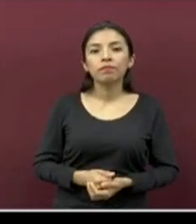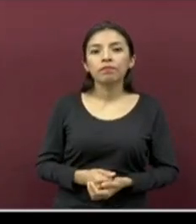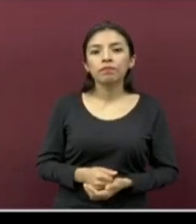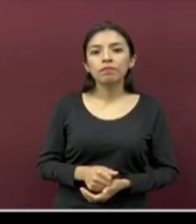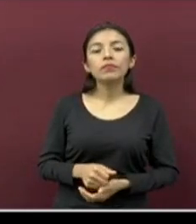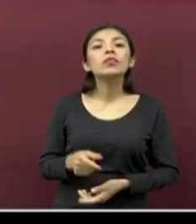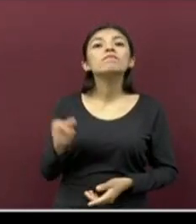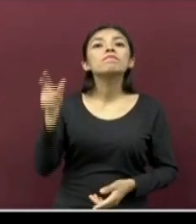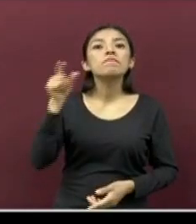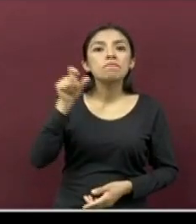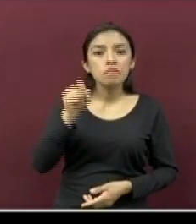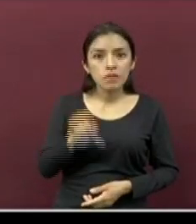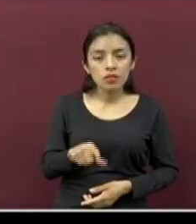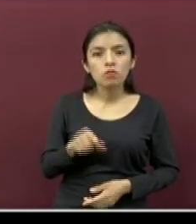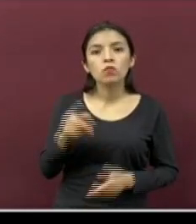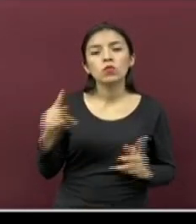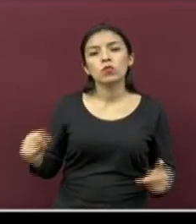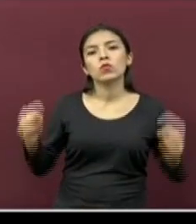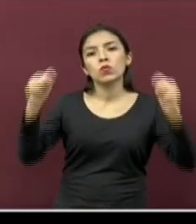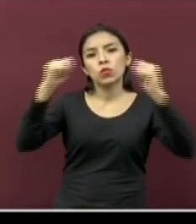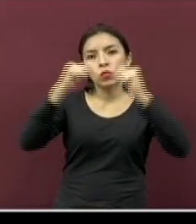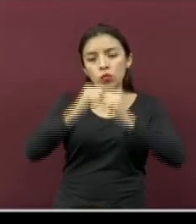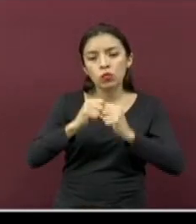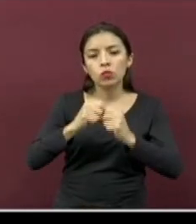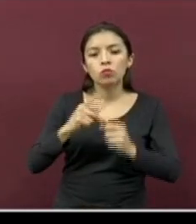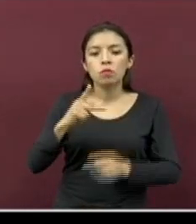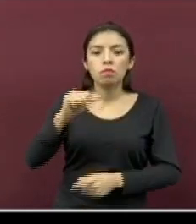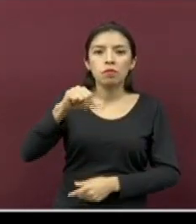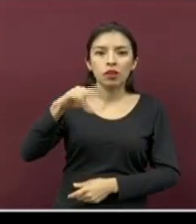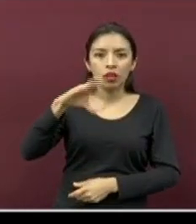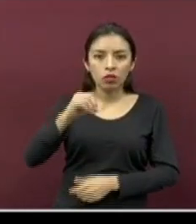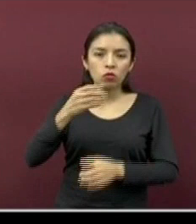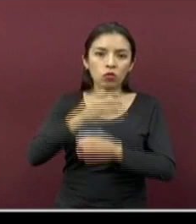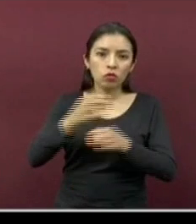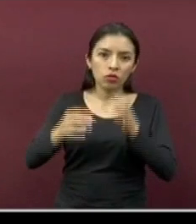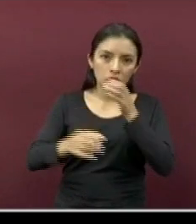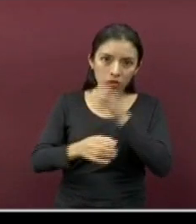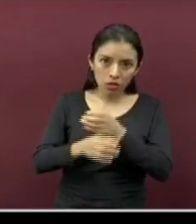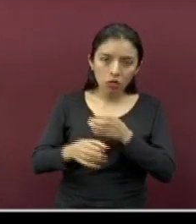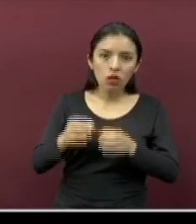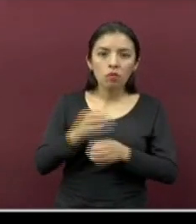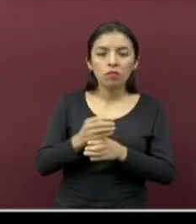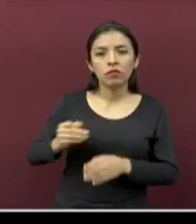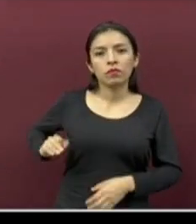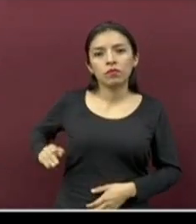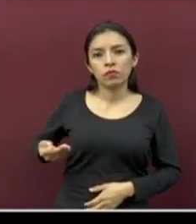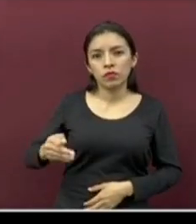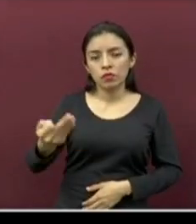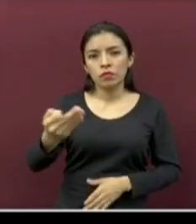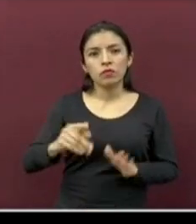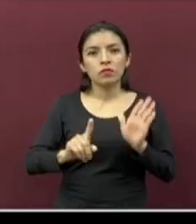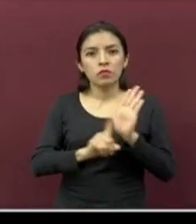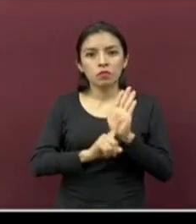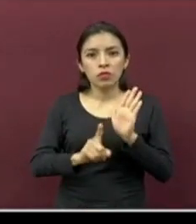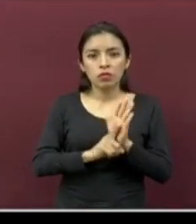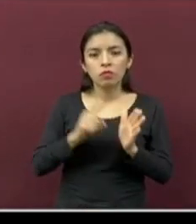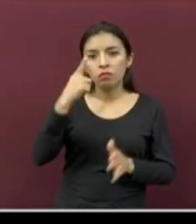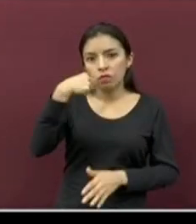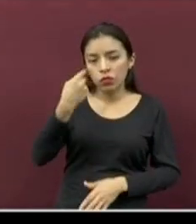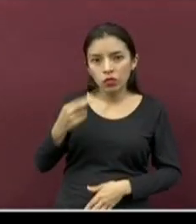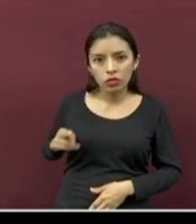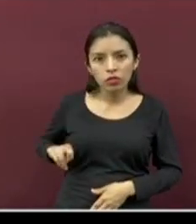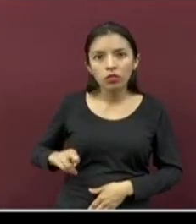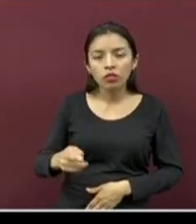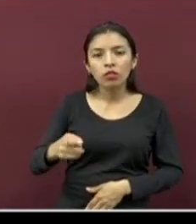también otros municipios como Tuxpan, Pánuco, Cozamaloapan, Fortín, Papantla, Boca del